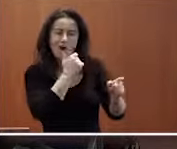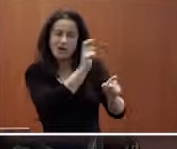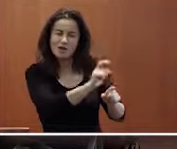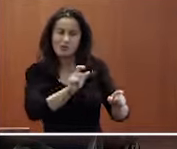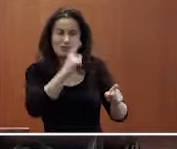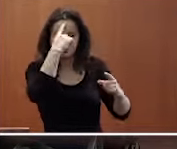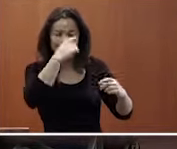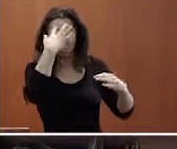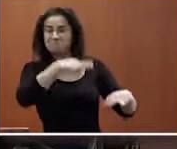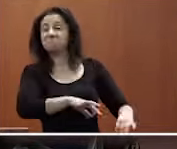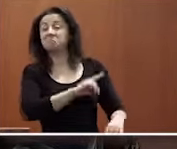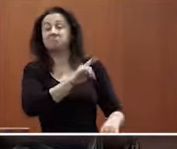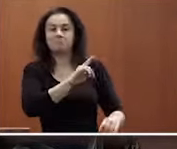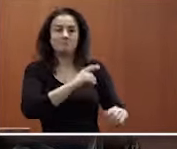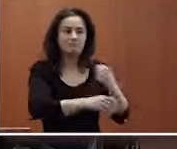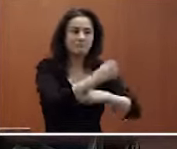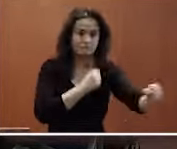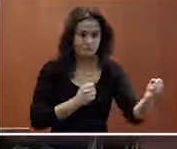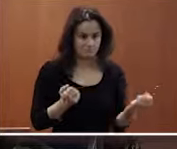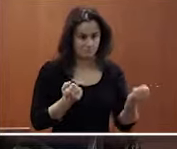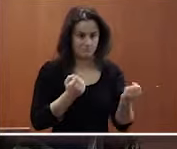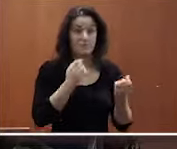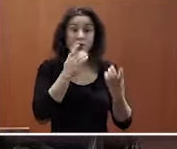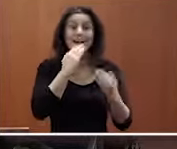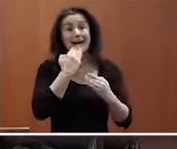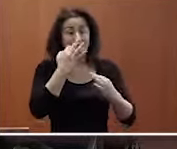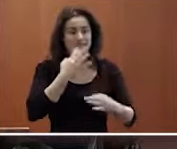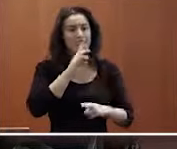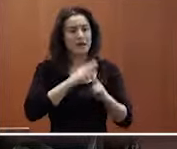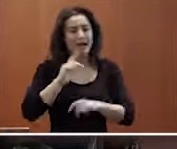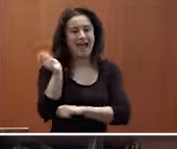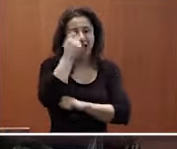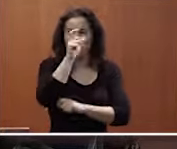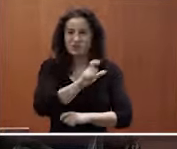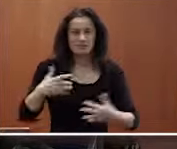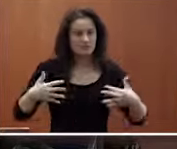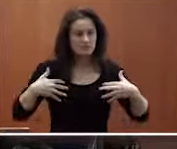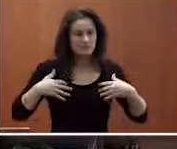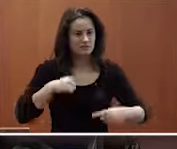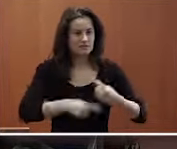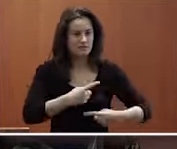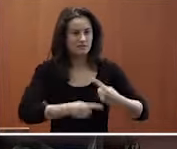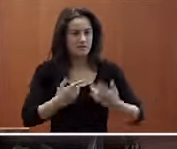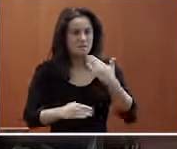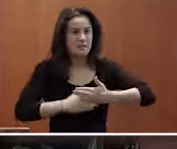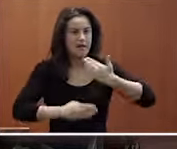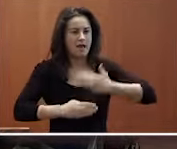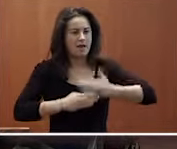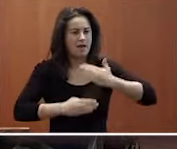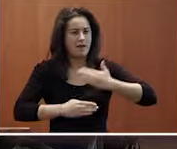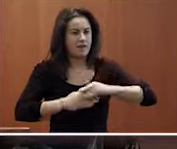es un hero si quieres una forma heroica anónima que viven muchas personas con discapacidad tengo hoy aquí unos cuantos y que tienen que